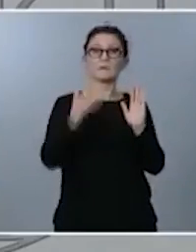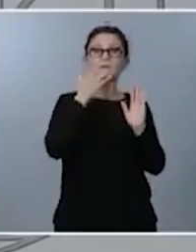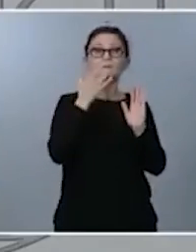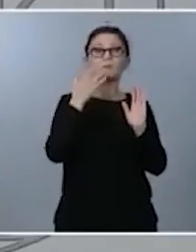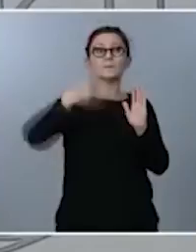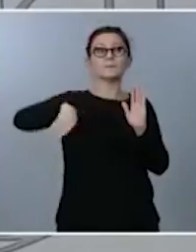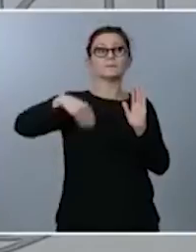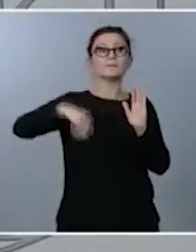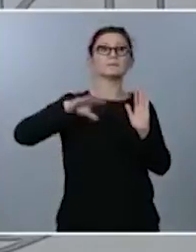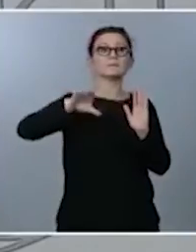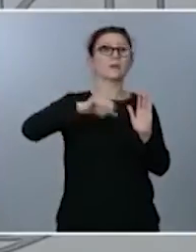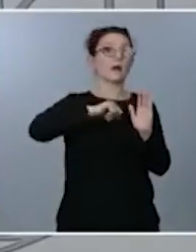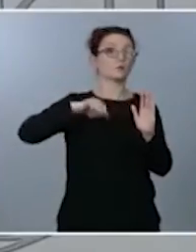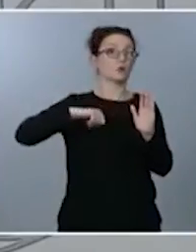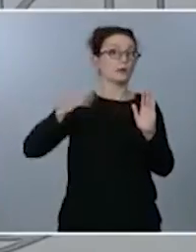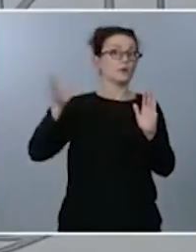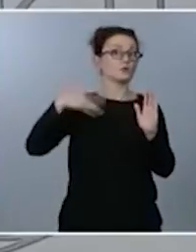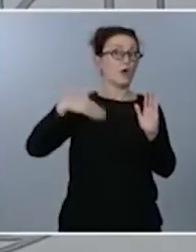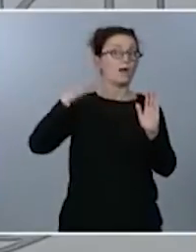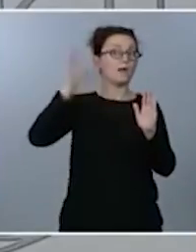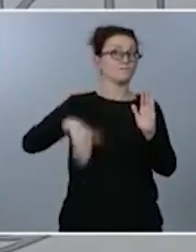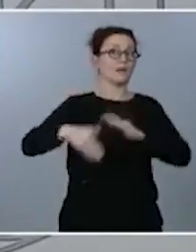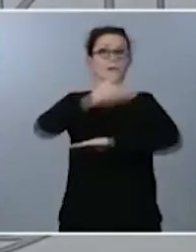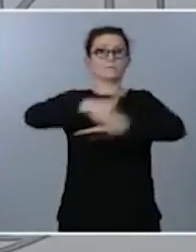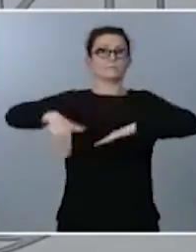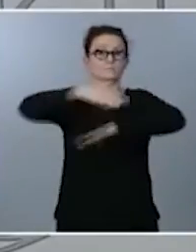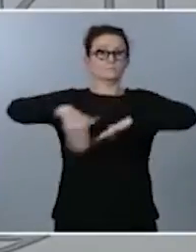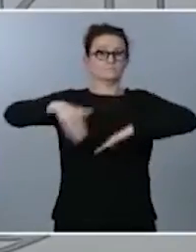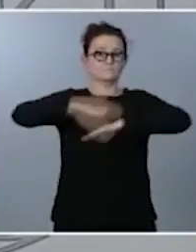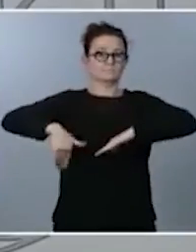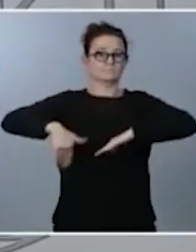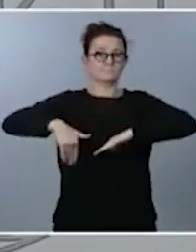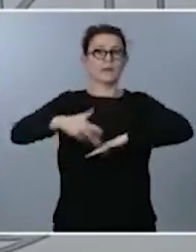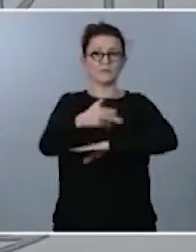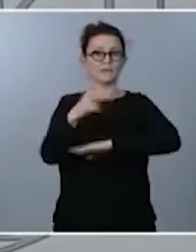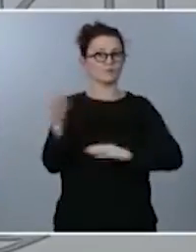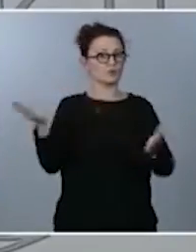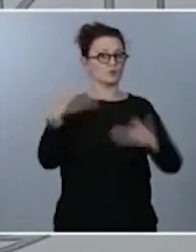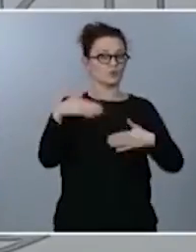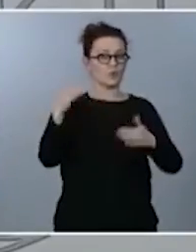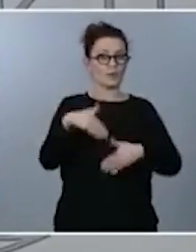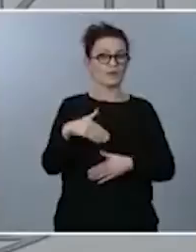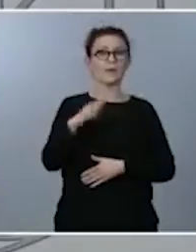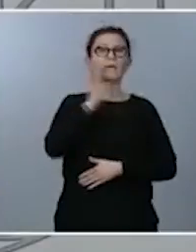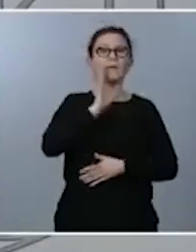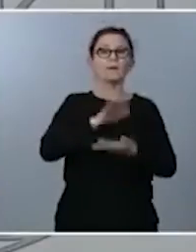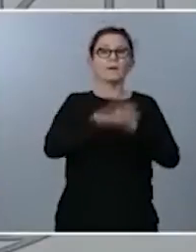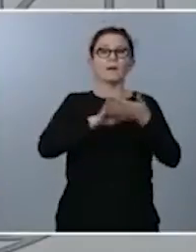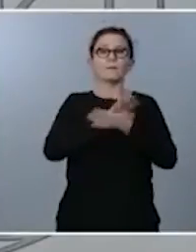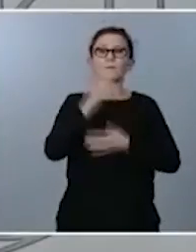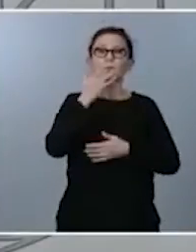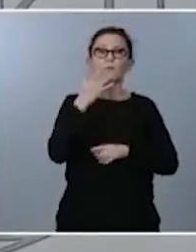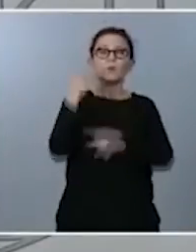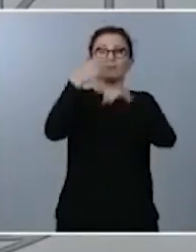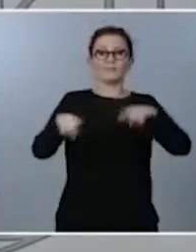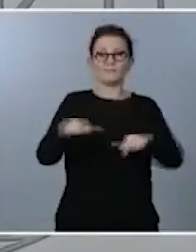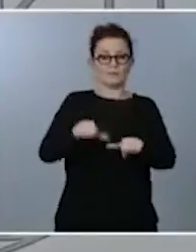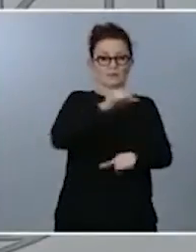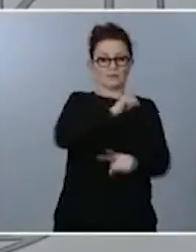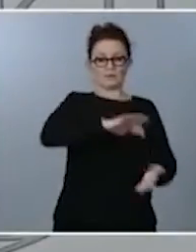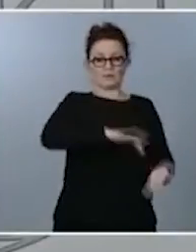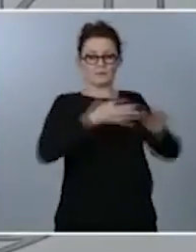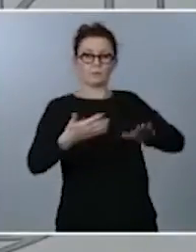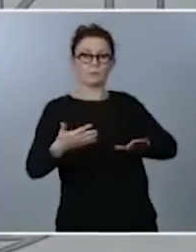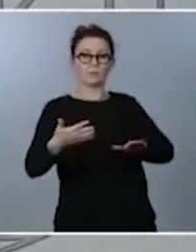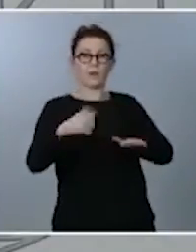no se produce restricción a ningún tipo de derecho alguien antes comentaba la diferencia con el que ha entrado en vigor con el que está en vigor